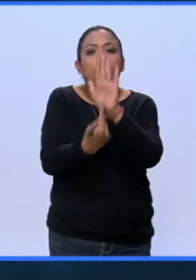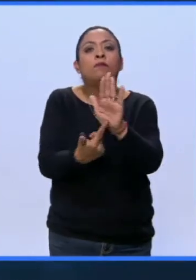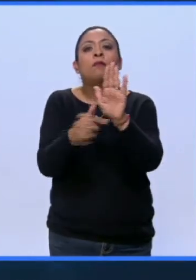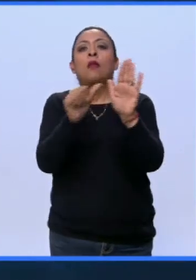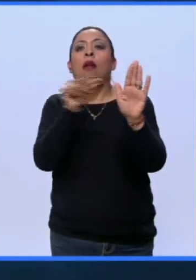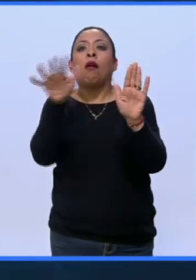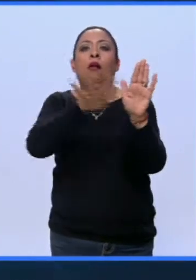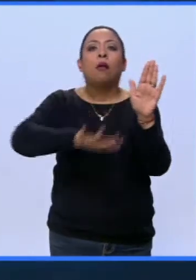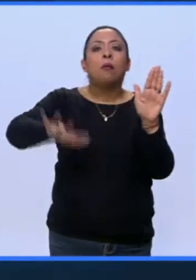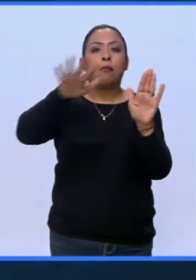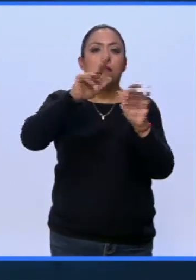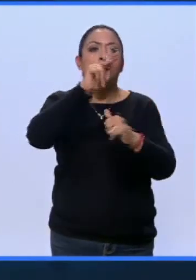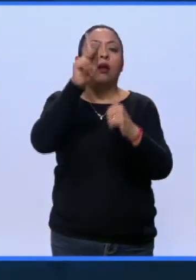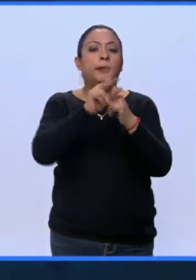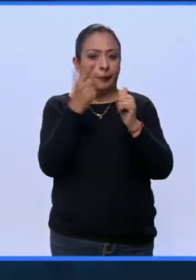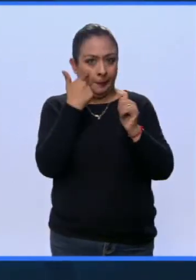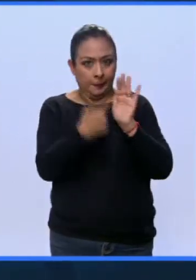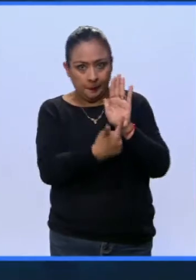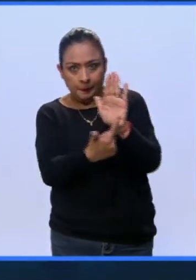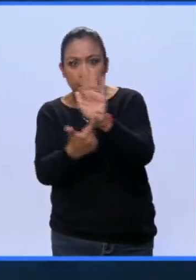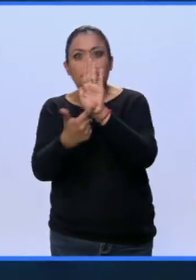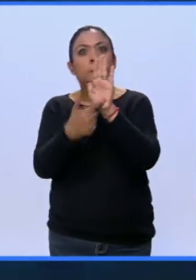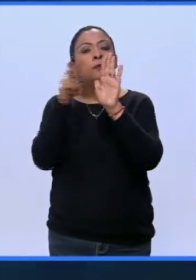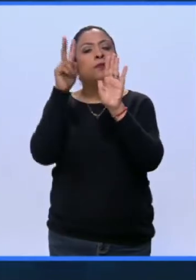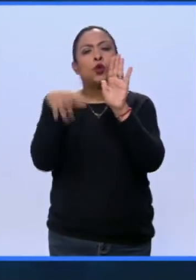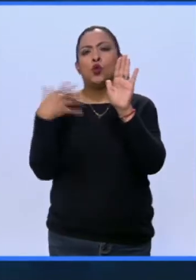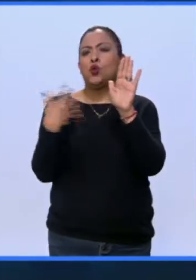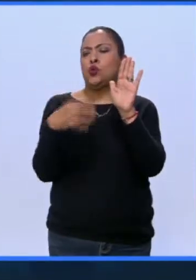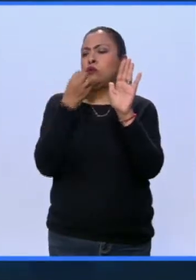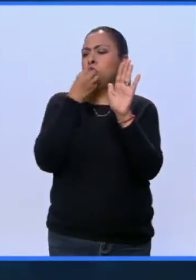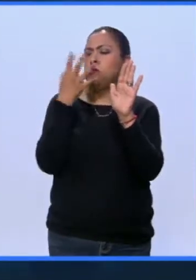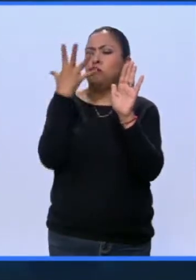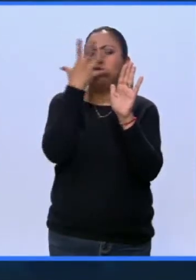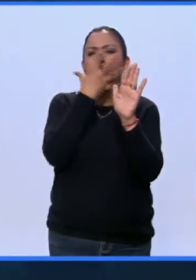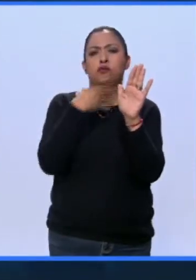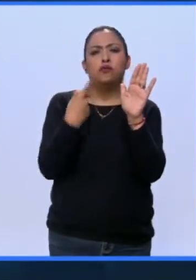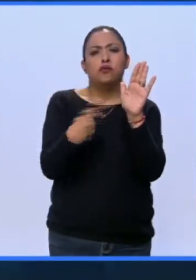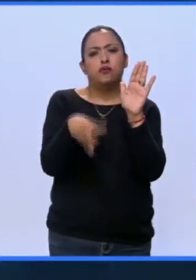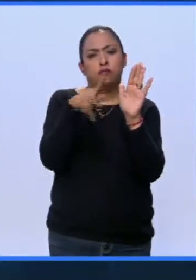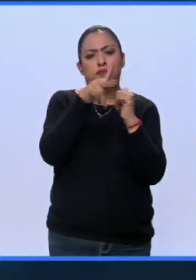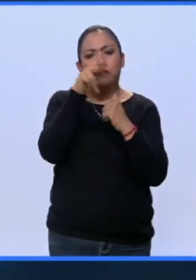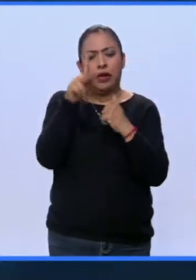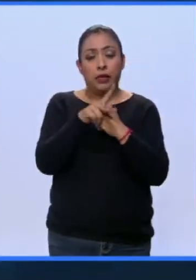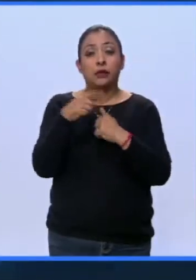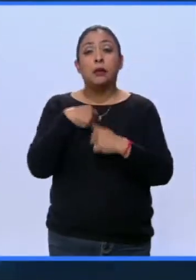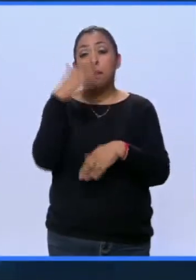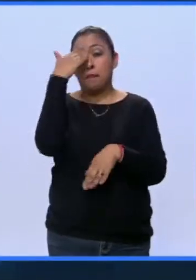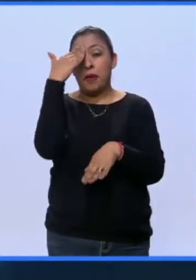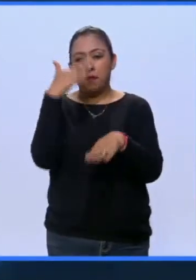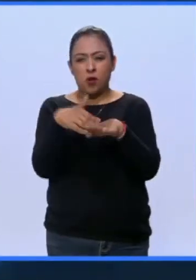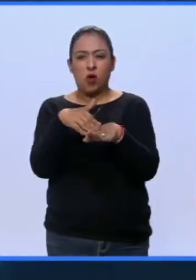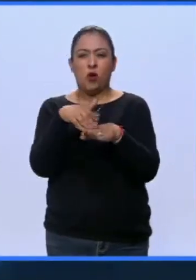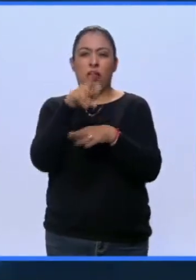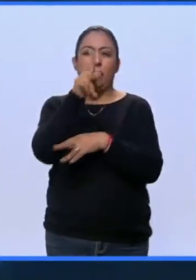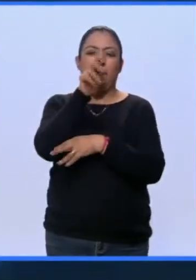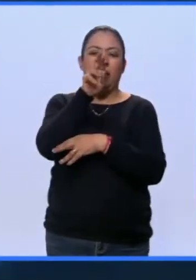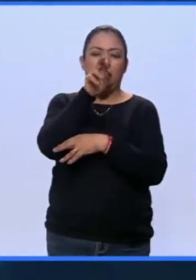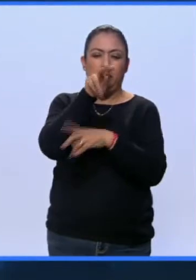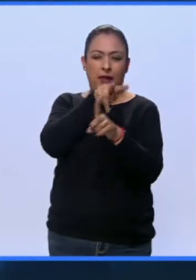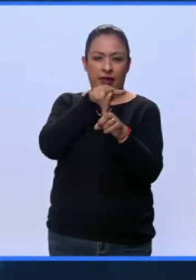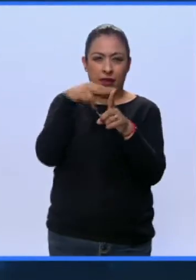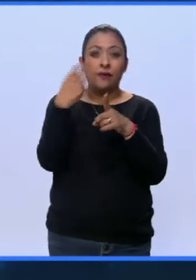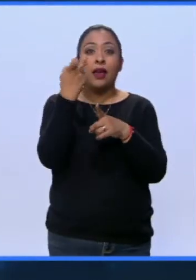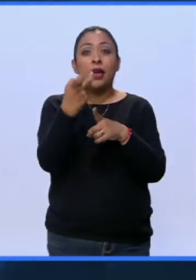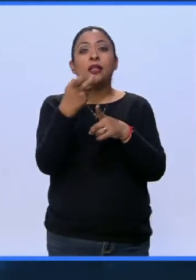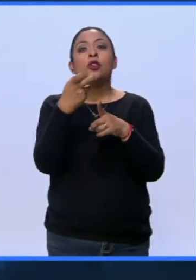país, le han revelado una riqueza extraordinaria. Memoria y perspectiva son los ejes que guiarán los festejos del